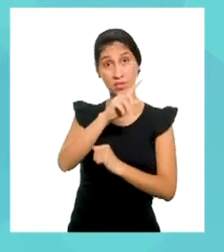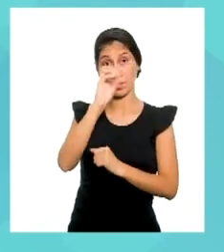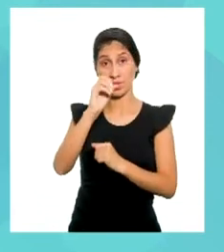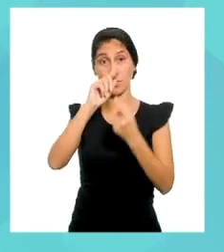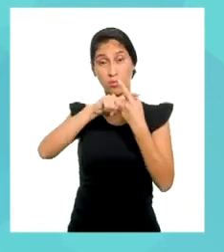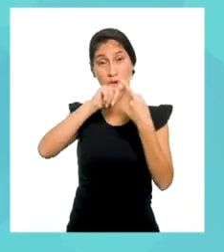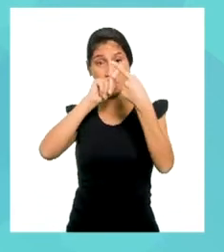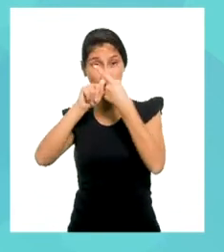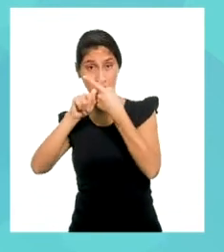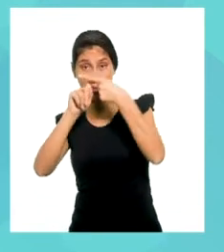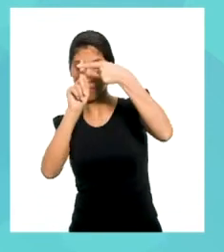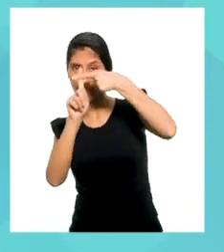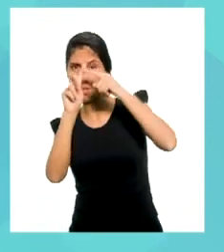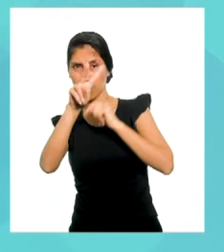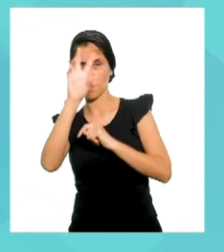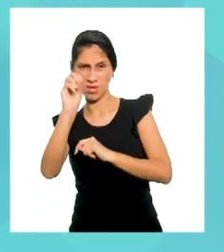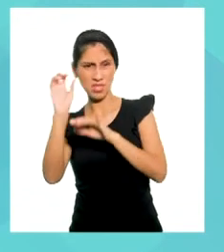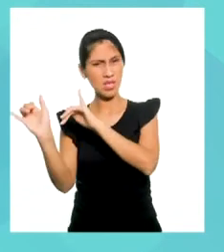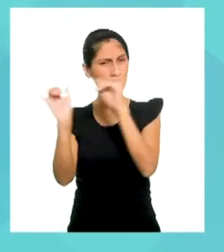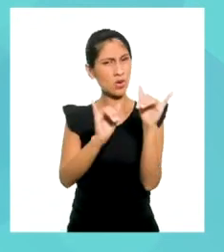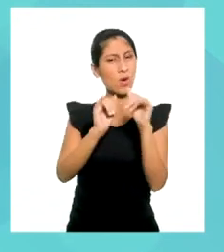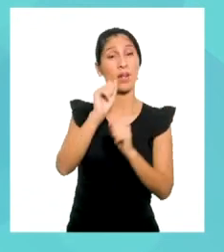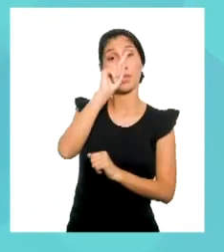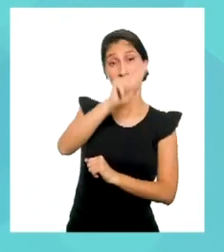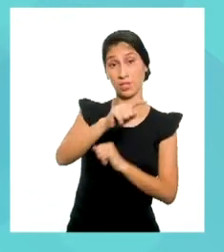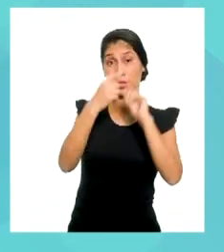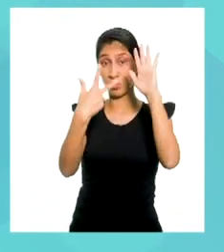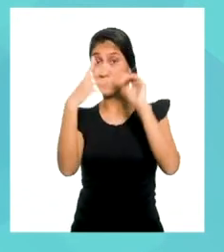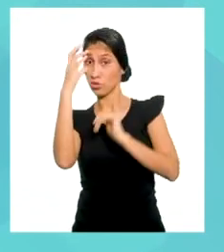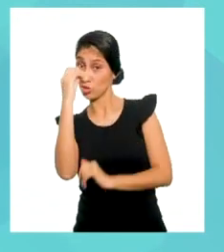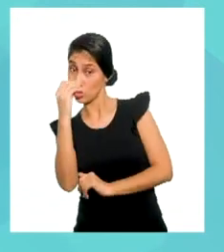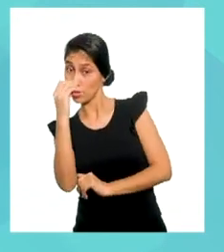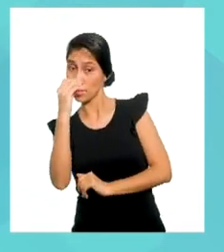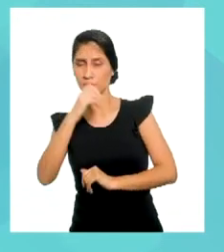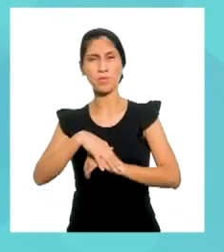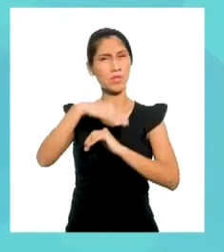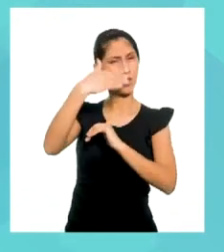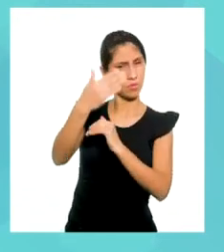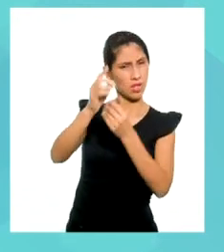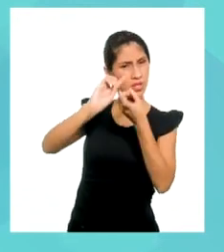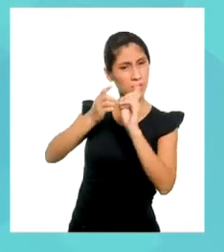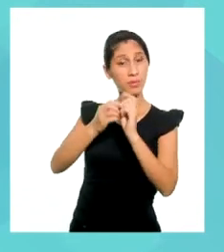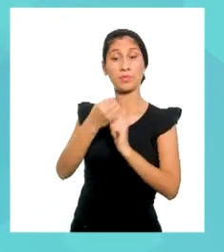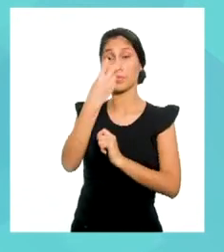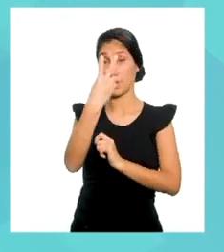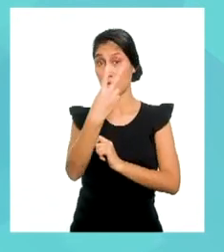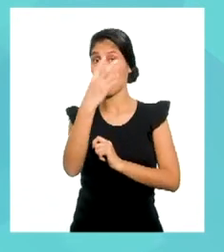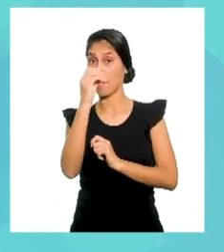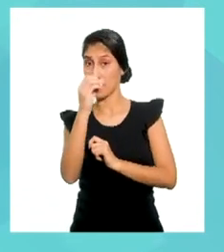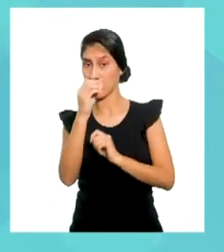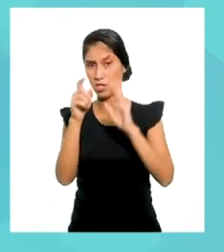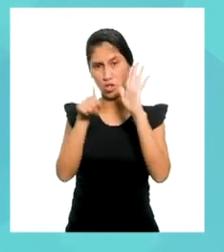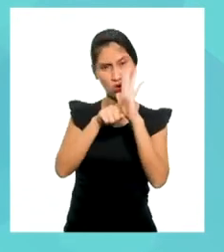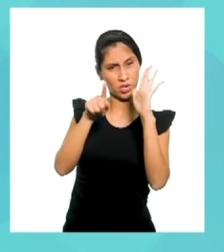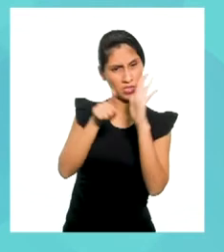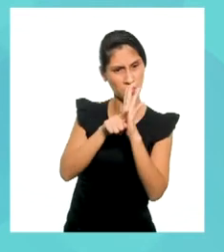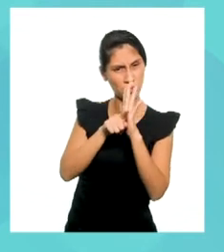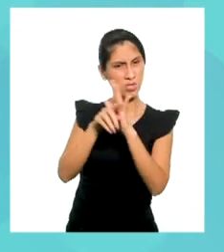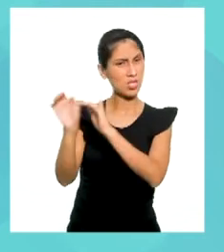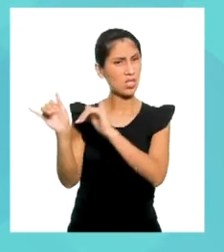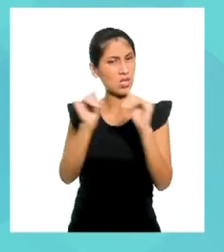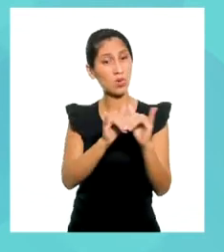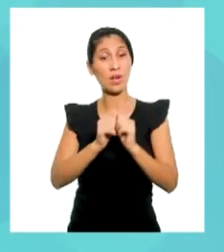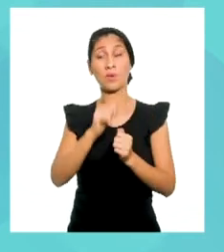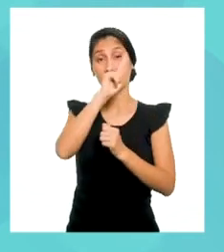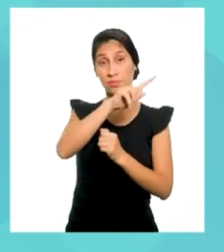por X más 20 debe ser igual a 180. Pasamos el 20 restando y tenemos